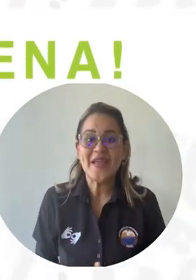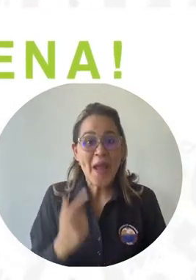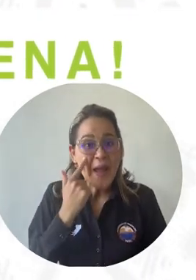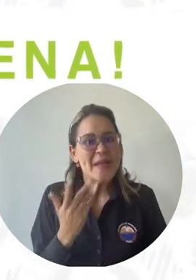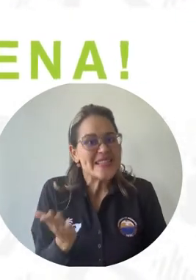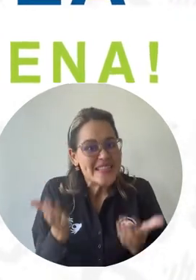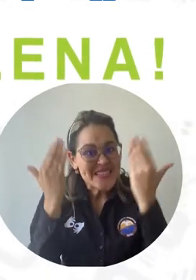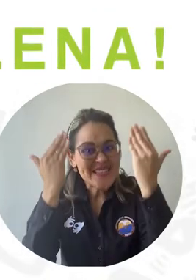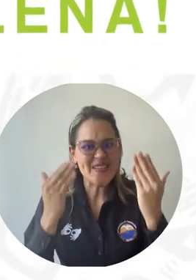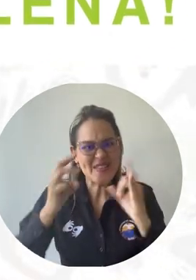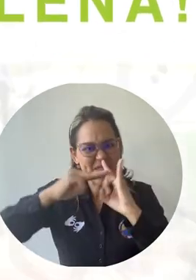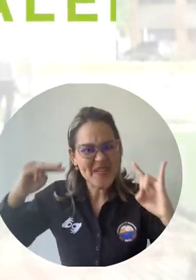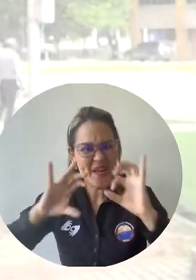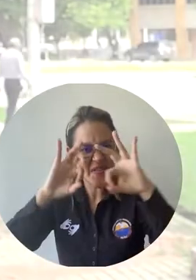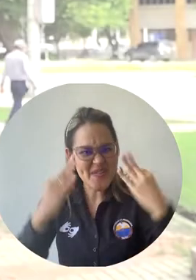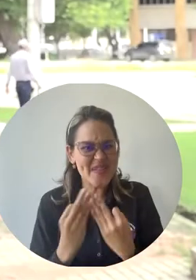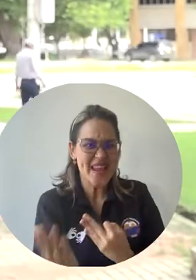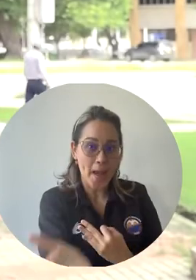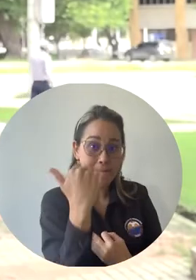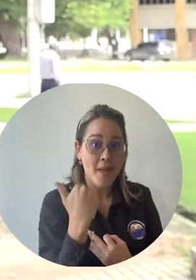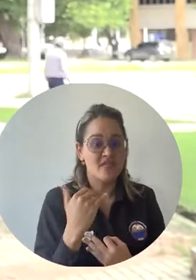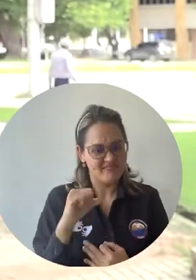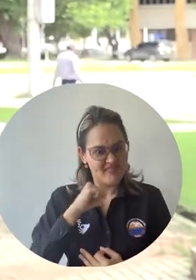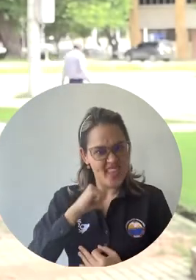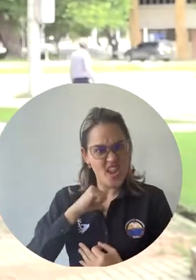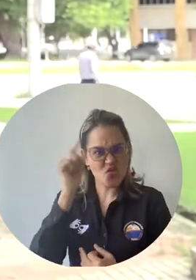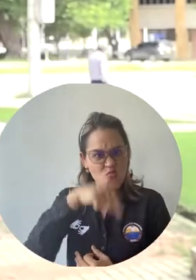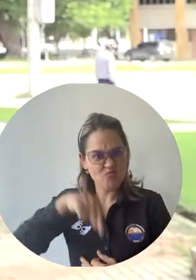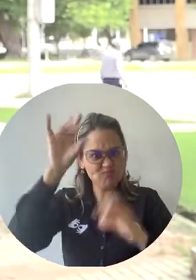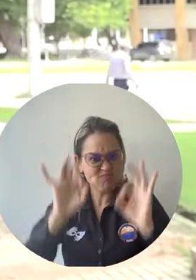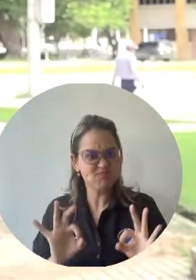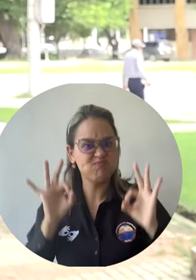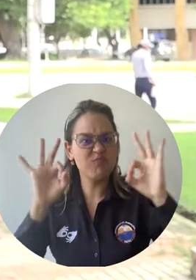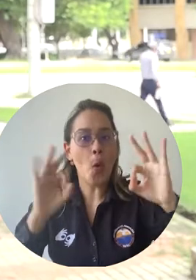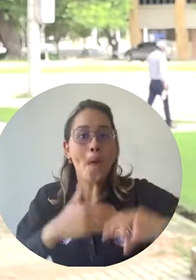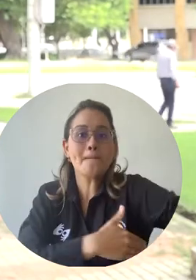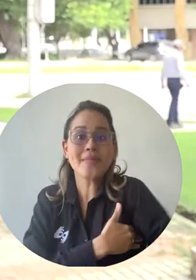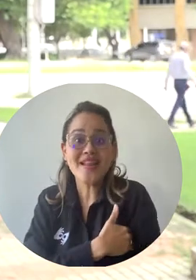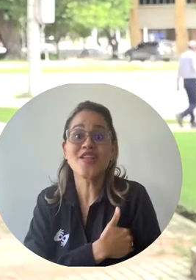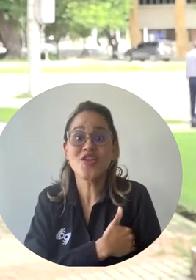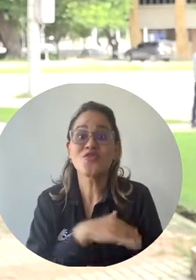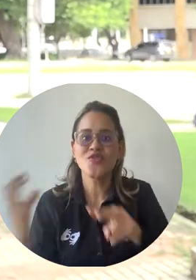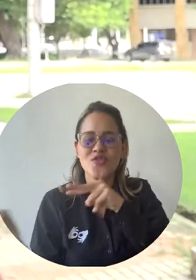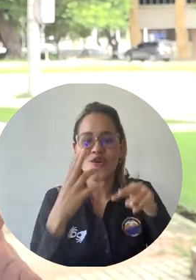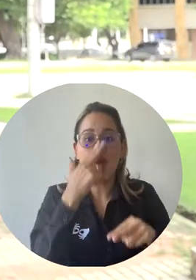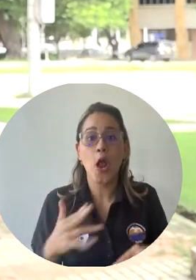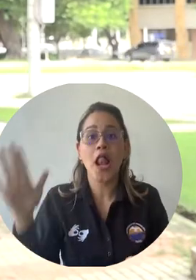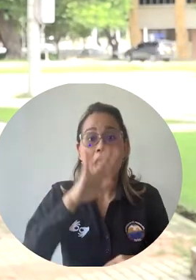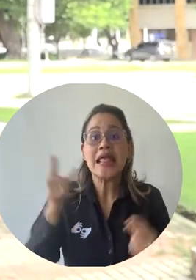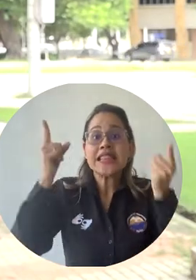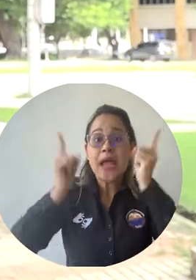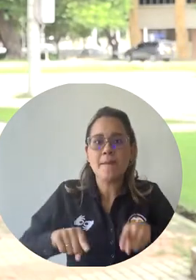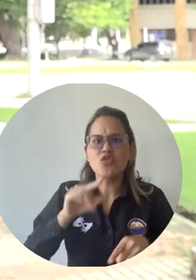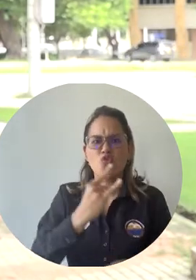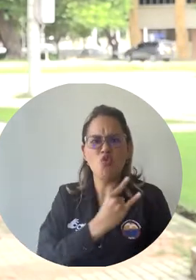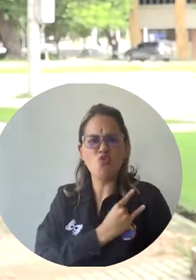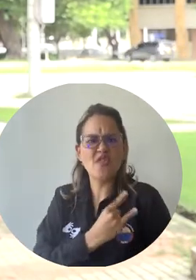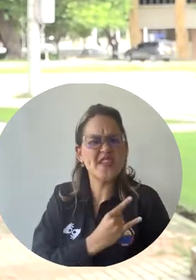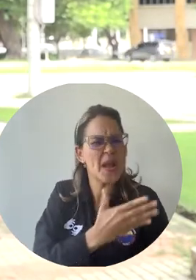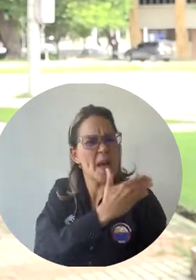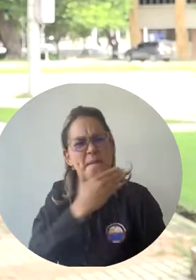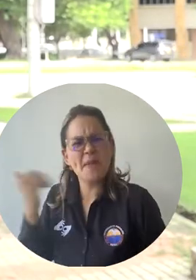Uni Magdalena, una institución acreditada en alta calidad por el Ministerio de Educación Nacional y que hace parte de las 25